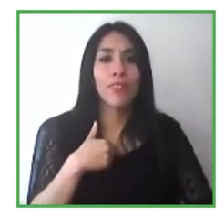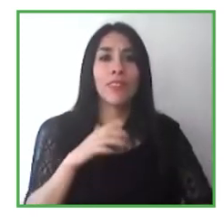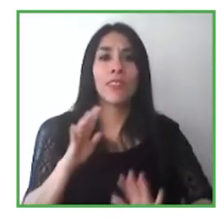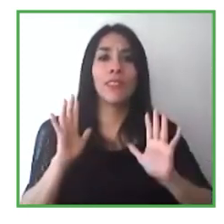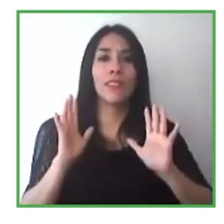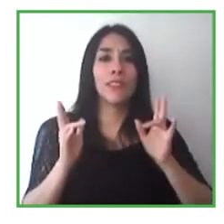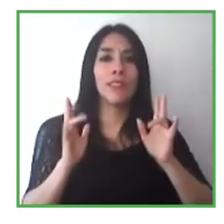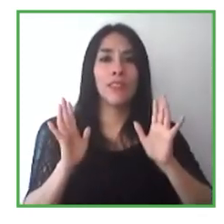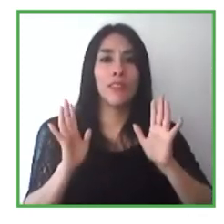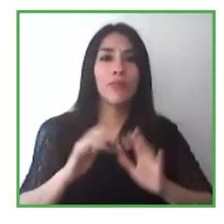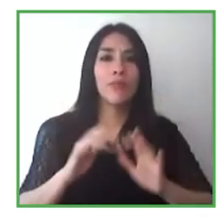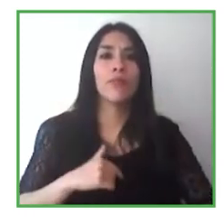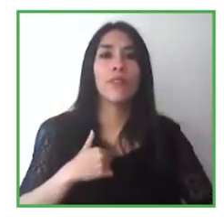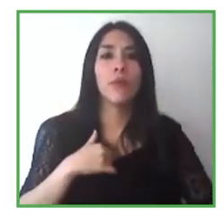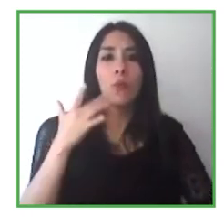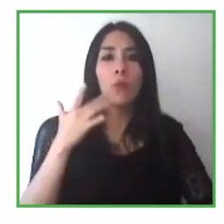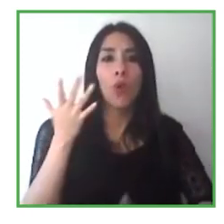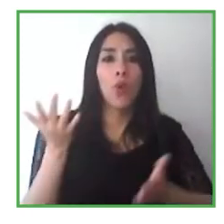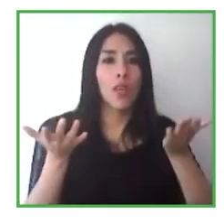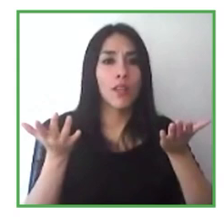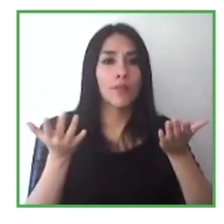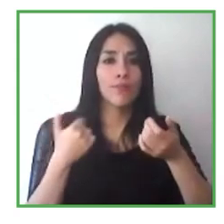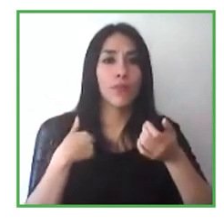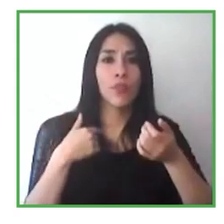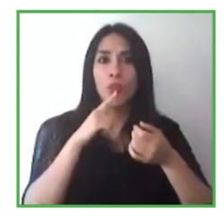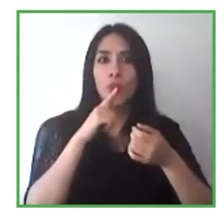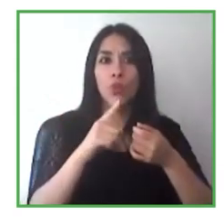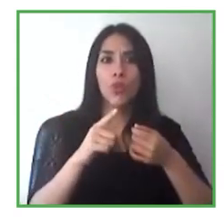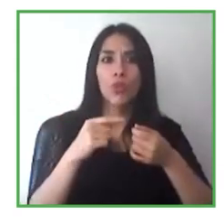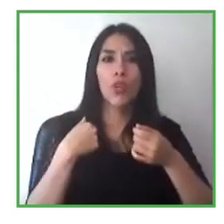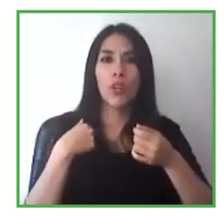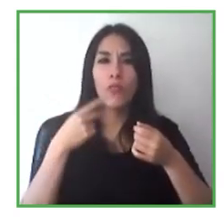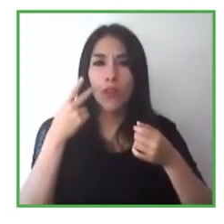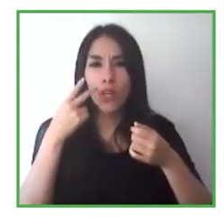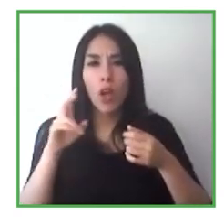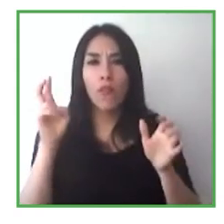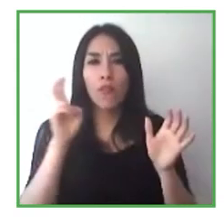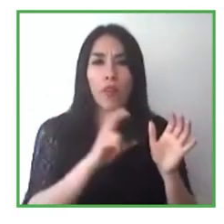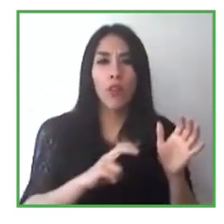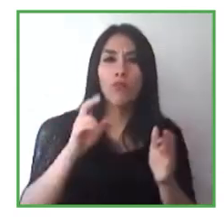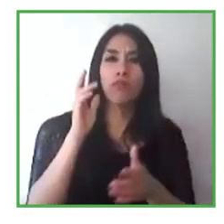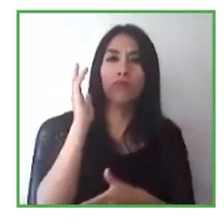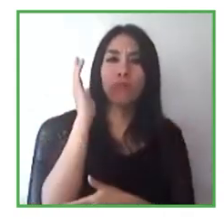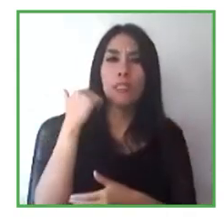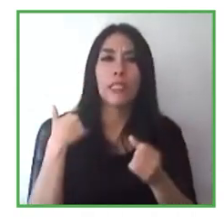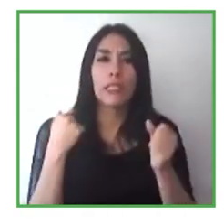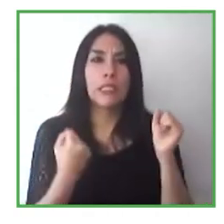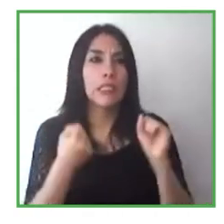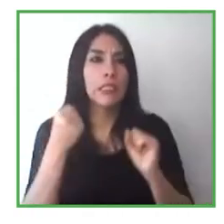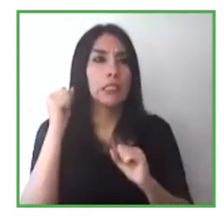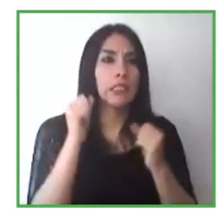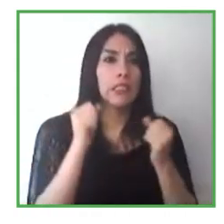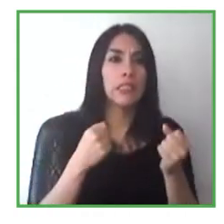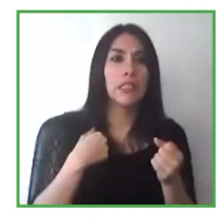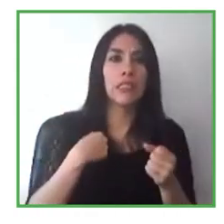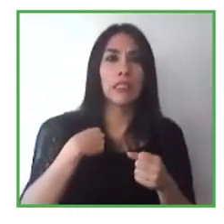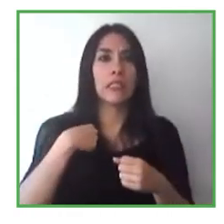porque el transporte les causa mucho estrés y por eso prefieren trabajar desde sus hogares. Por otro lado,